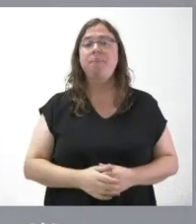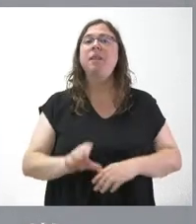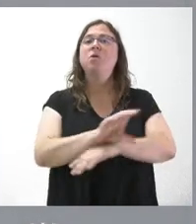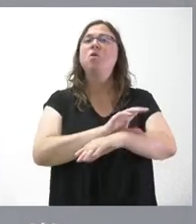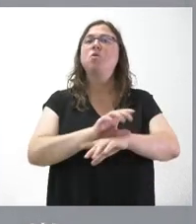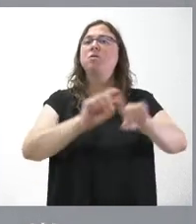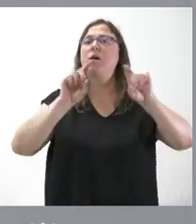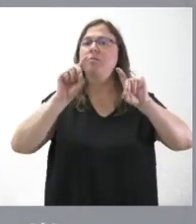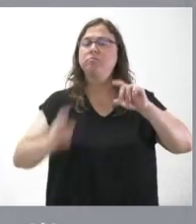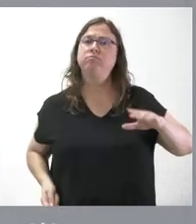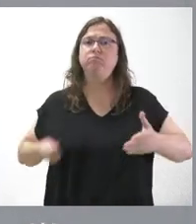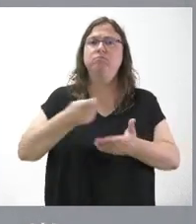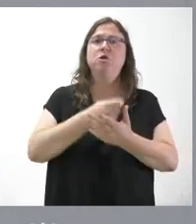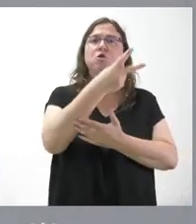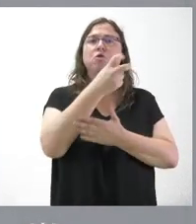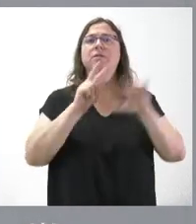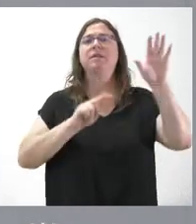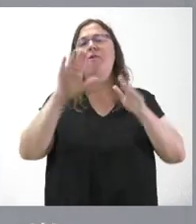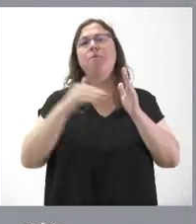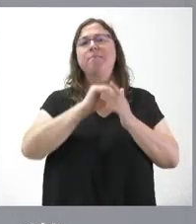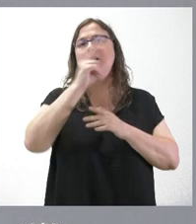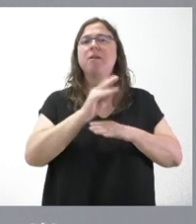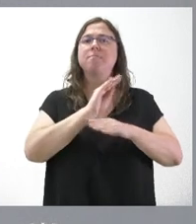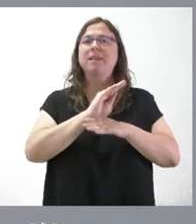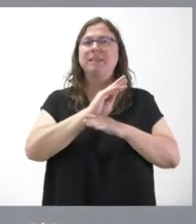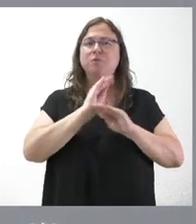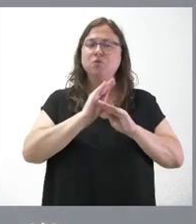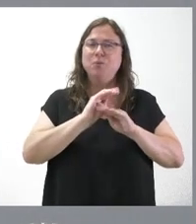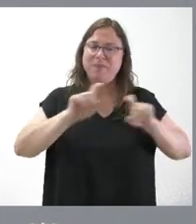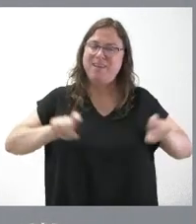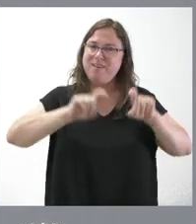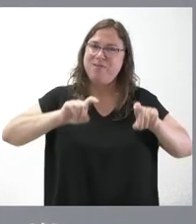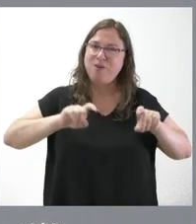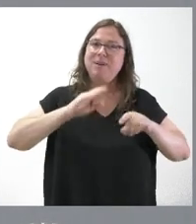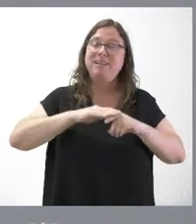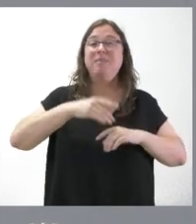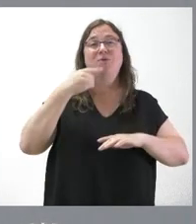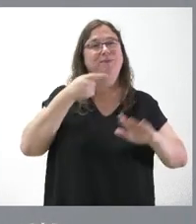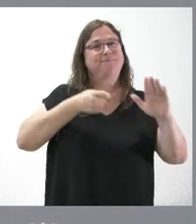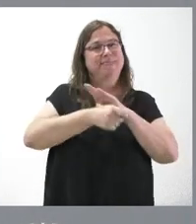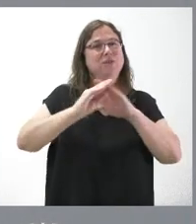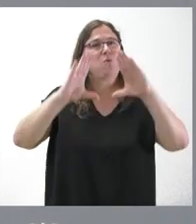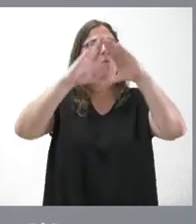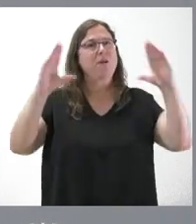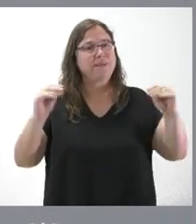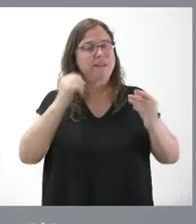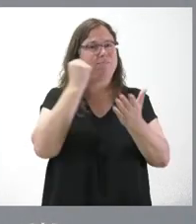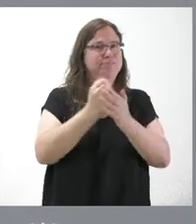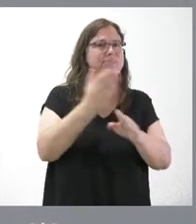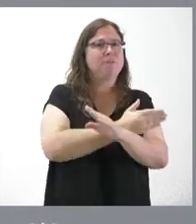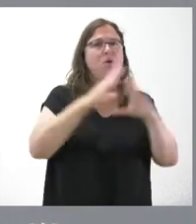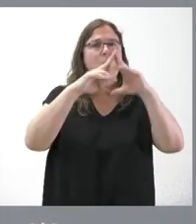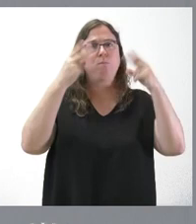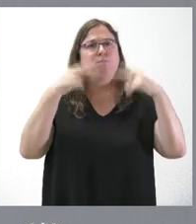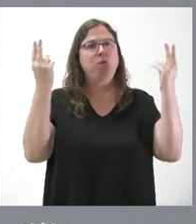Educación financia con 275.000 euros el mantenimiento de las herramientas informáticas que gestionan la prescripción de las universidades públicas de Castilla y León. Esto